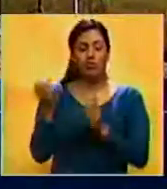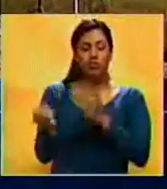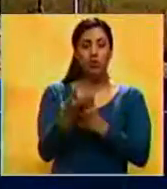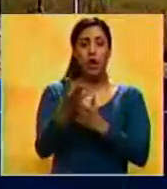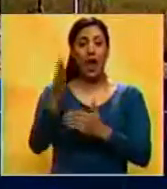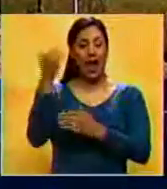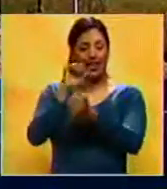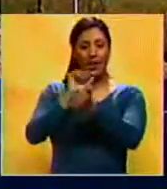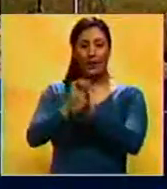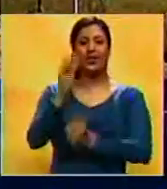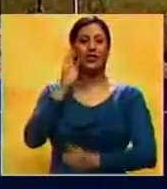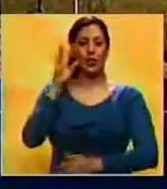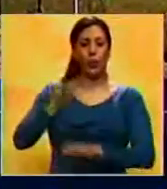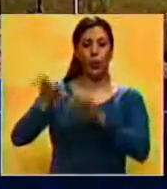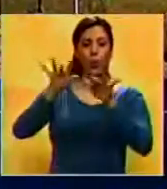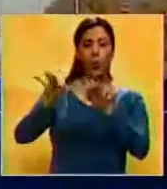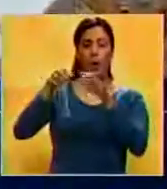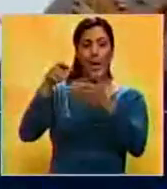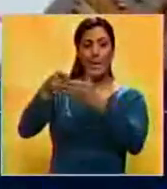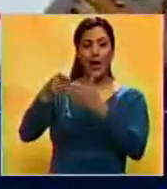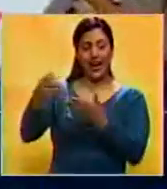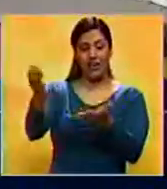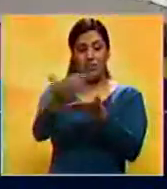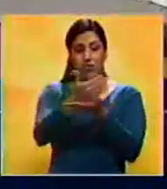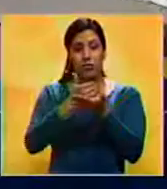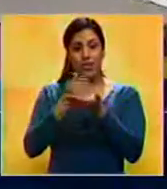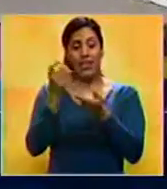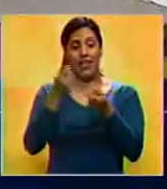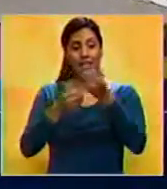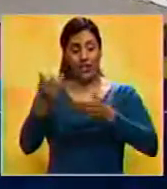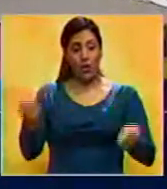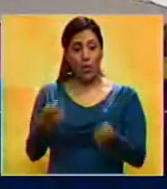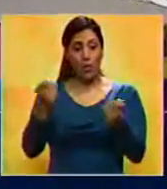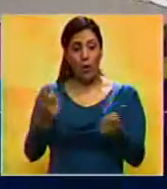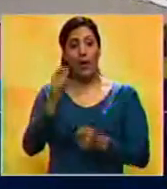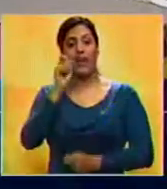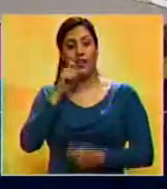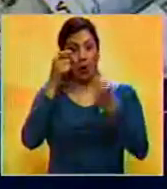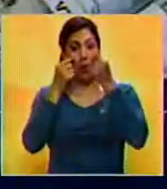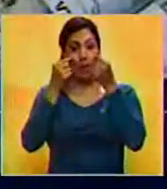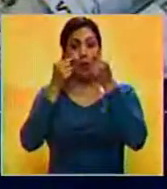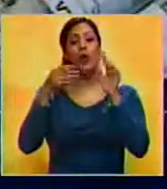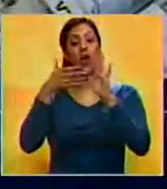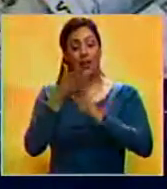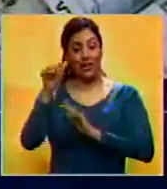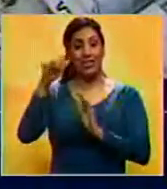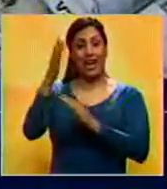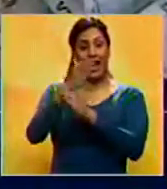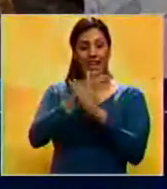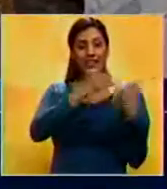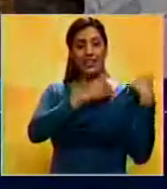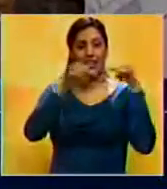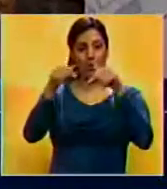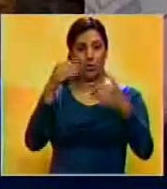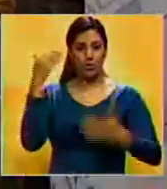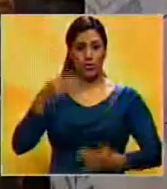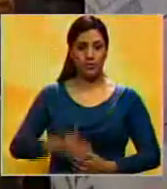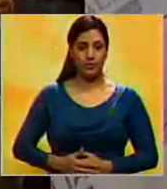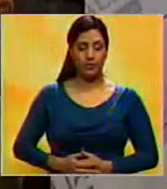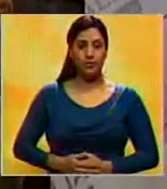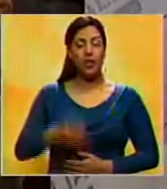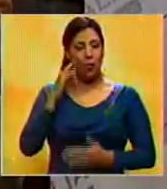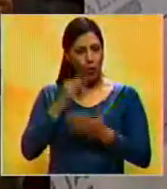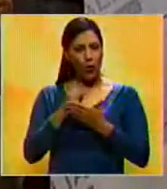detenido por el caso de soborno, siendo el beneficiario final de la gerencia de la campaña de Santos, en ese entonces a cargo de Roberto Pietro.